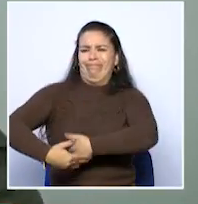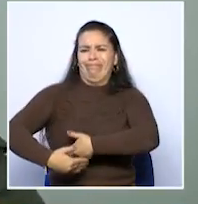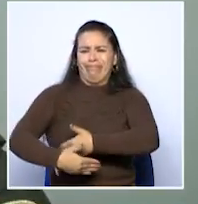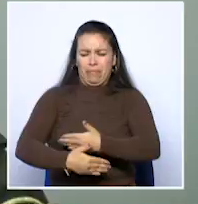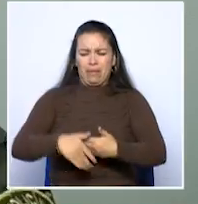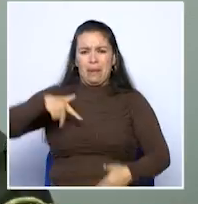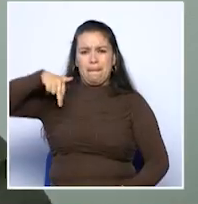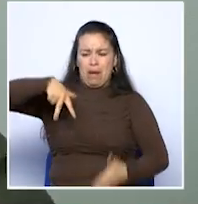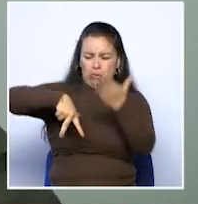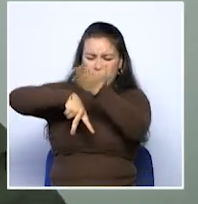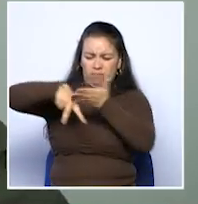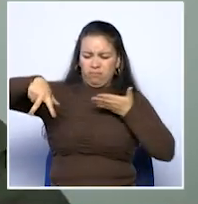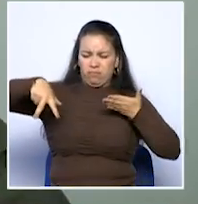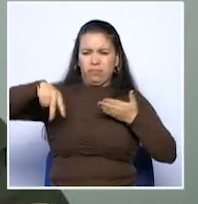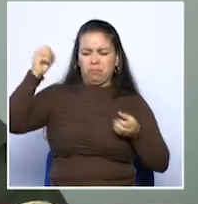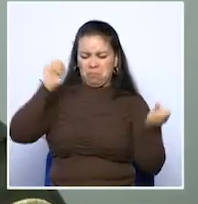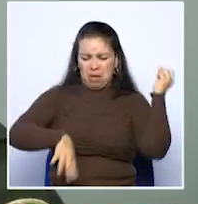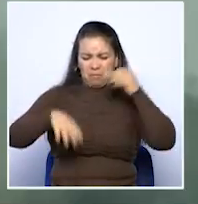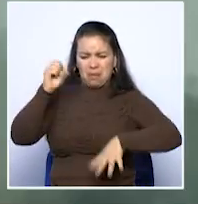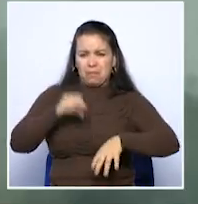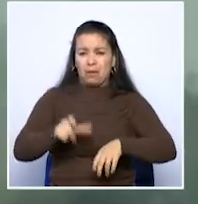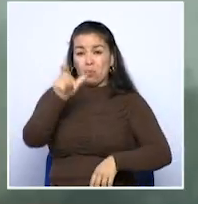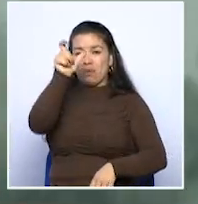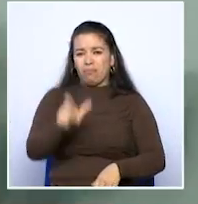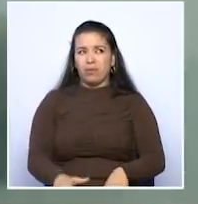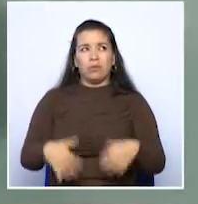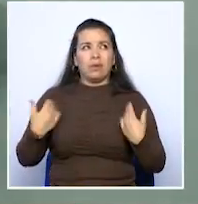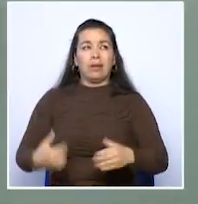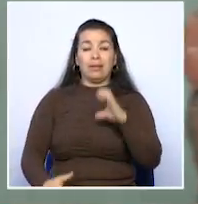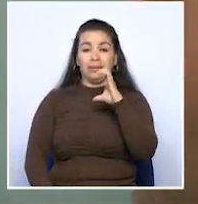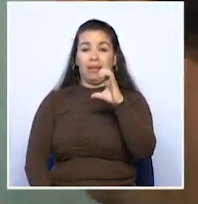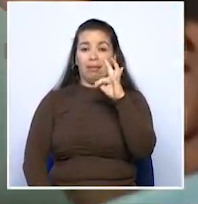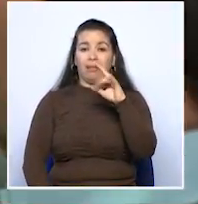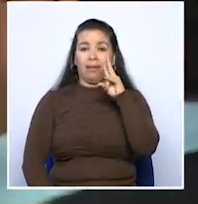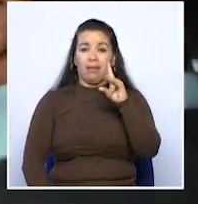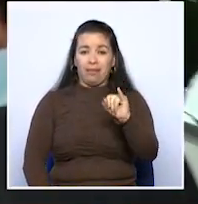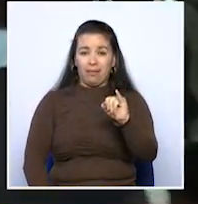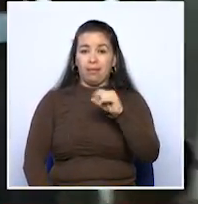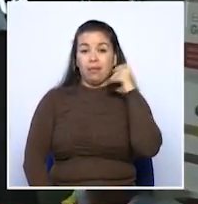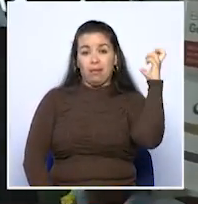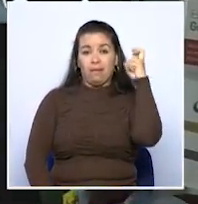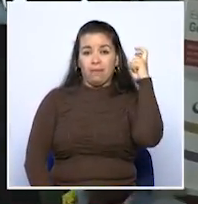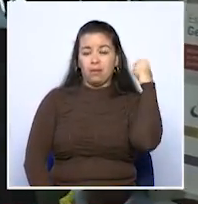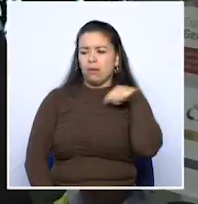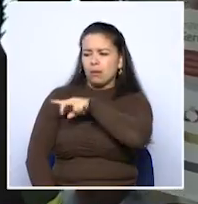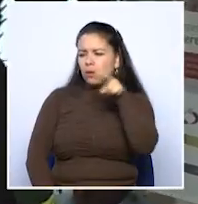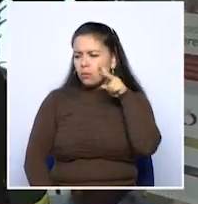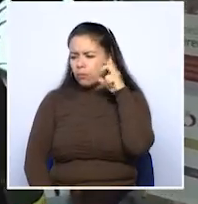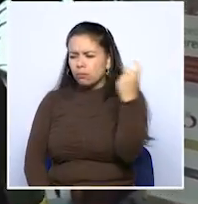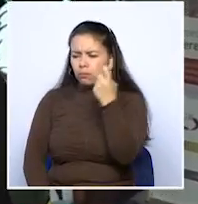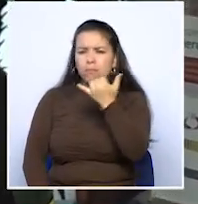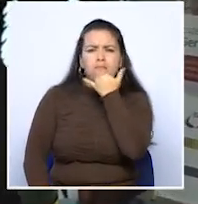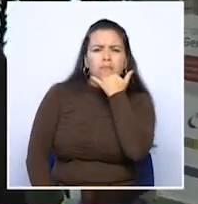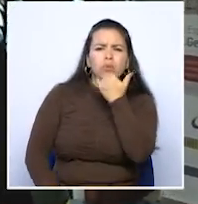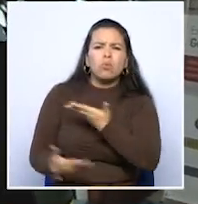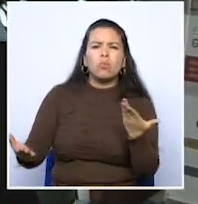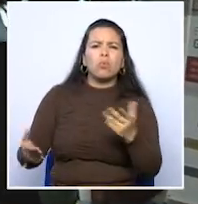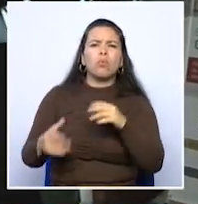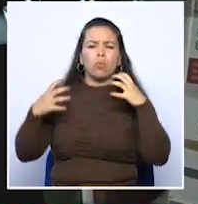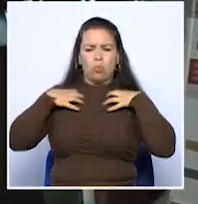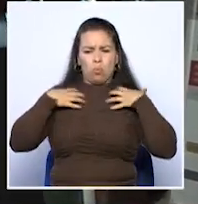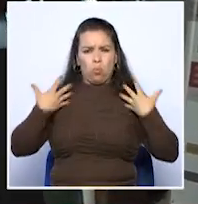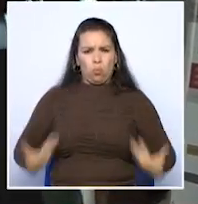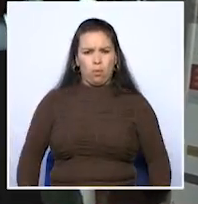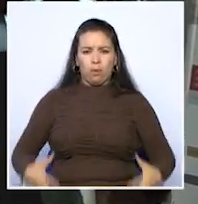humanos, unas partes del cuerpo de una persona. El CTI de la Fiscalía avanza en las diligencias judiciales para encontrar las otras partes